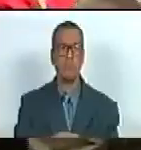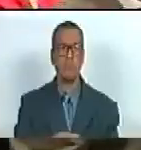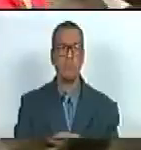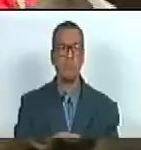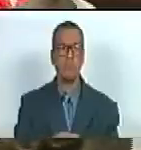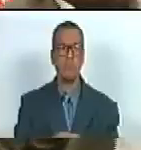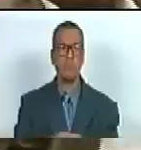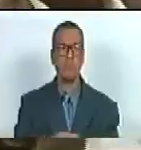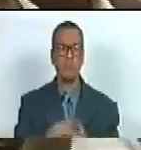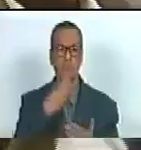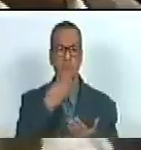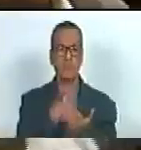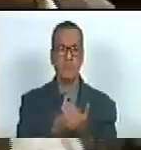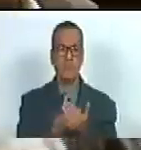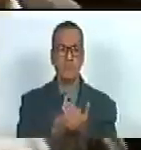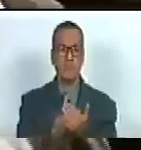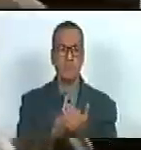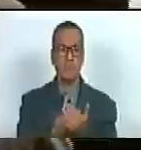gracias